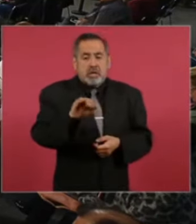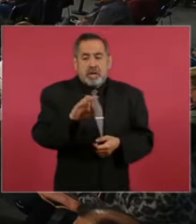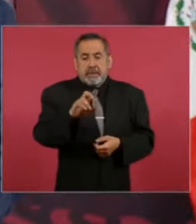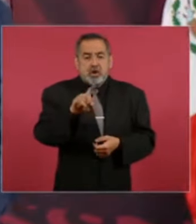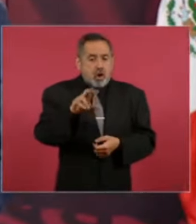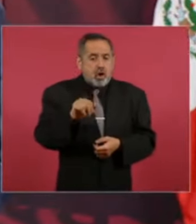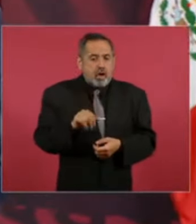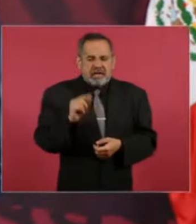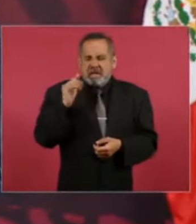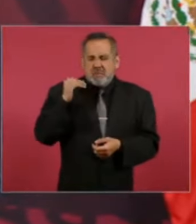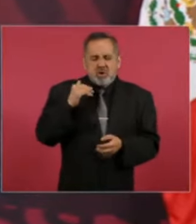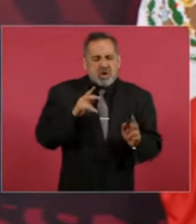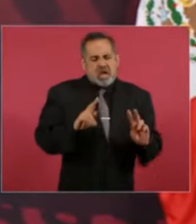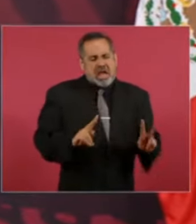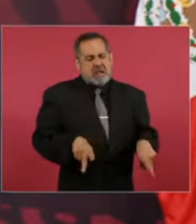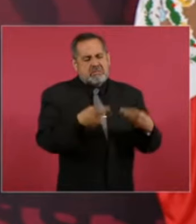vendió sus acciones